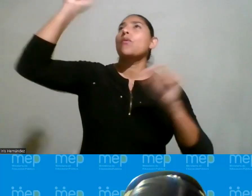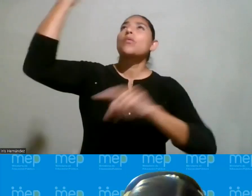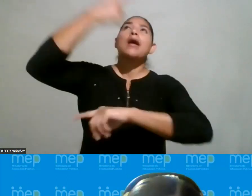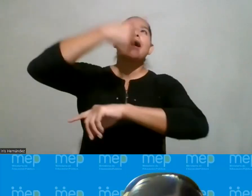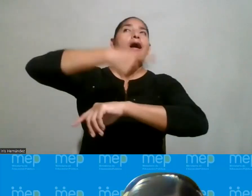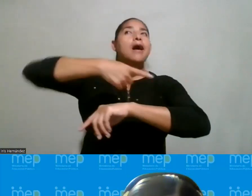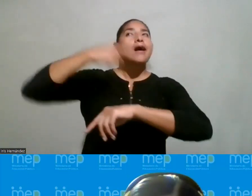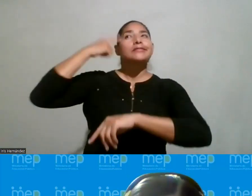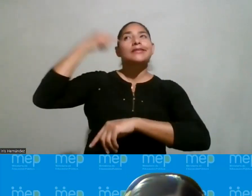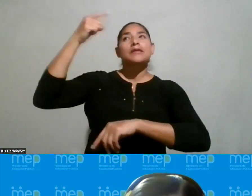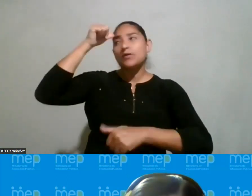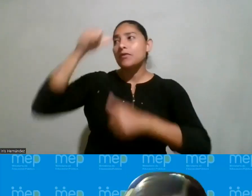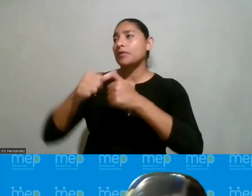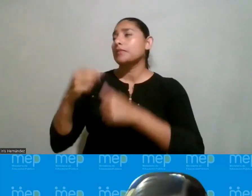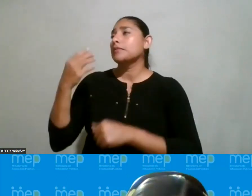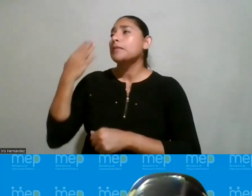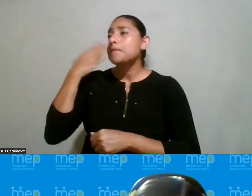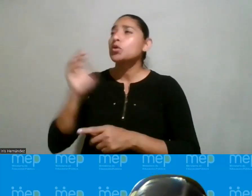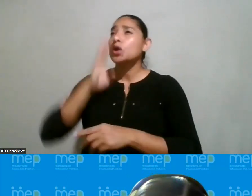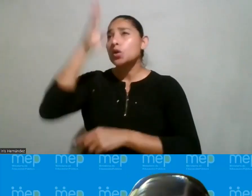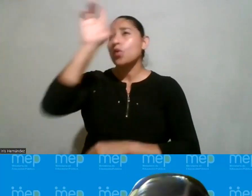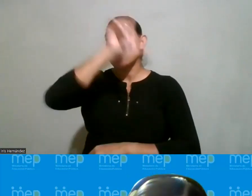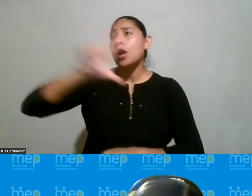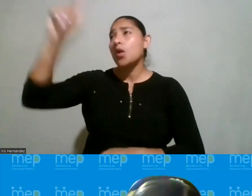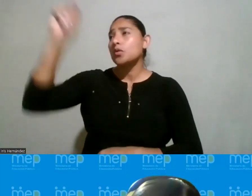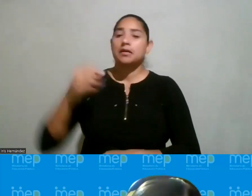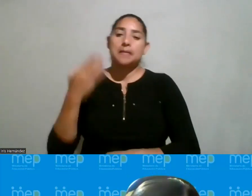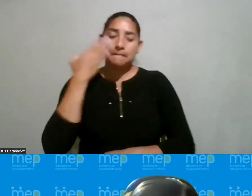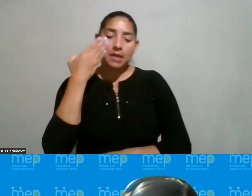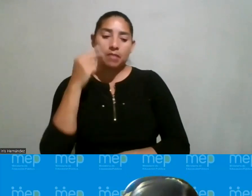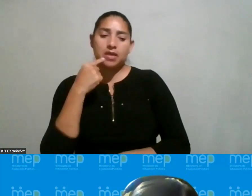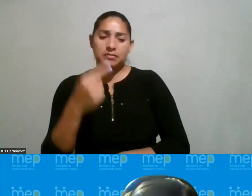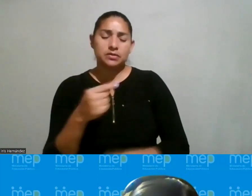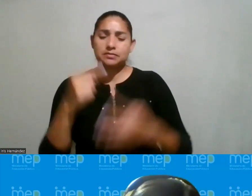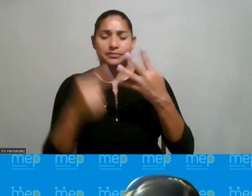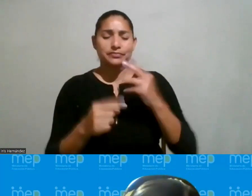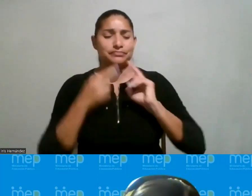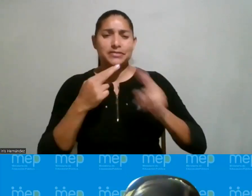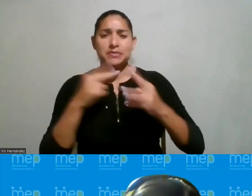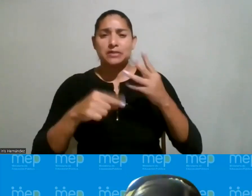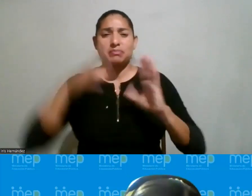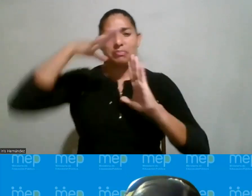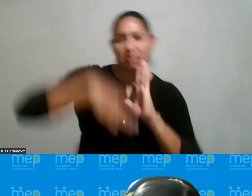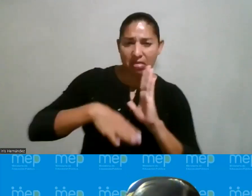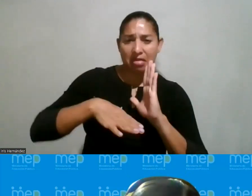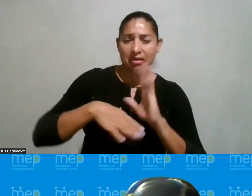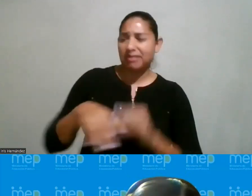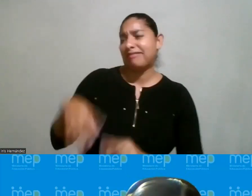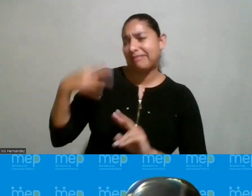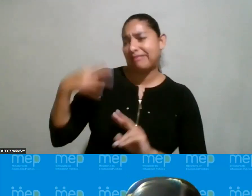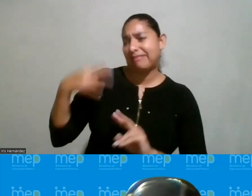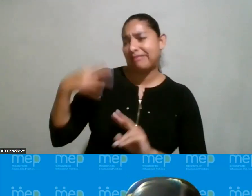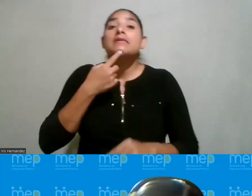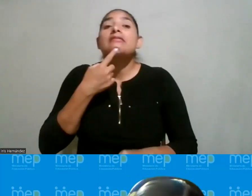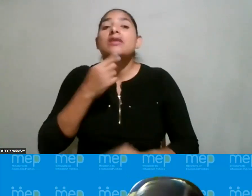y recuerdo que le dije a mami yo quiero ir a la luna algún día y mi madre podría haberme dicho tantas cosas que me hubieran disuadido de ese punto pero lo